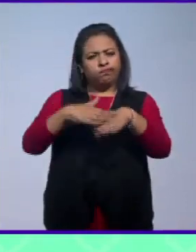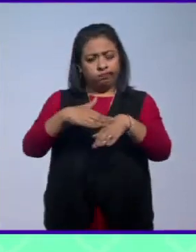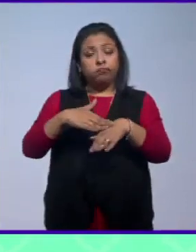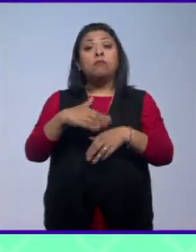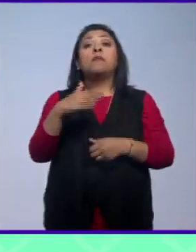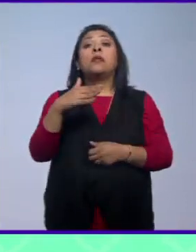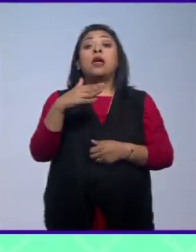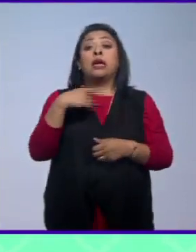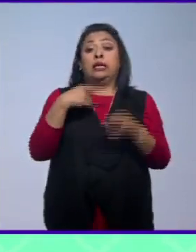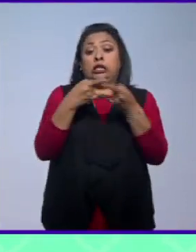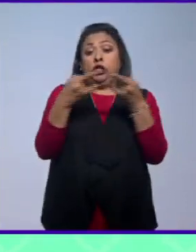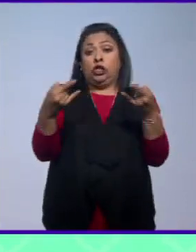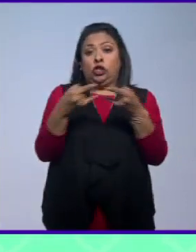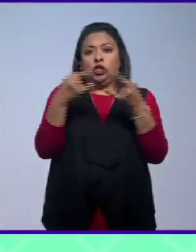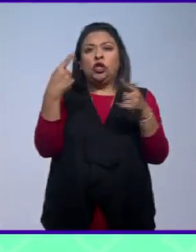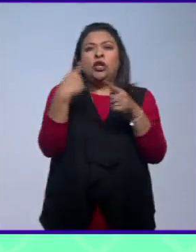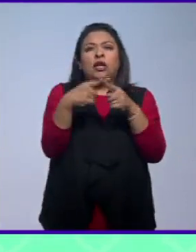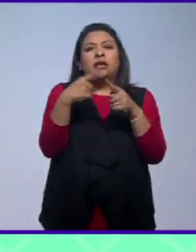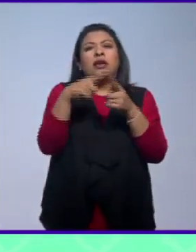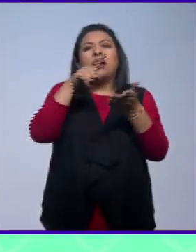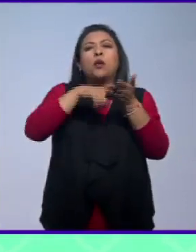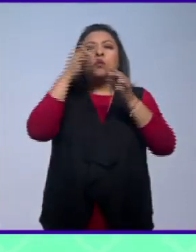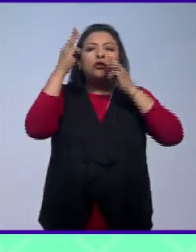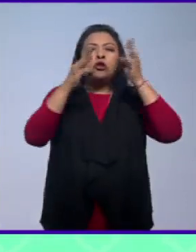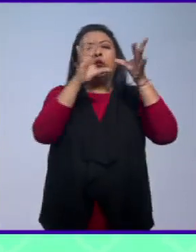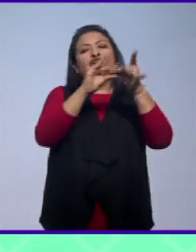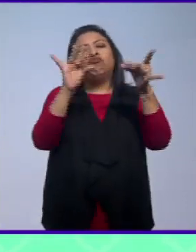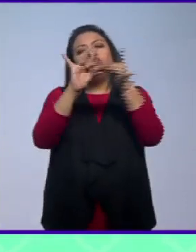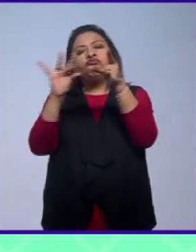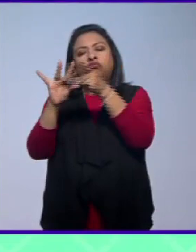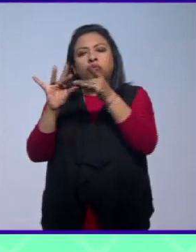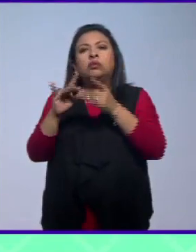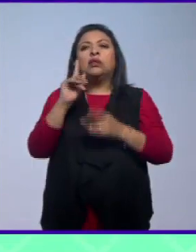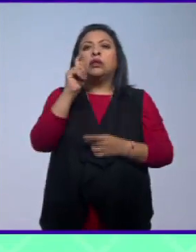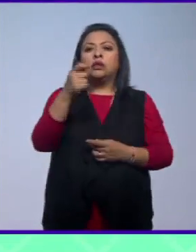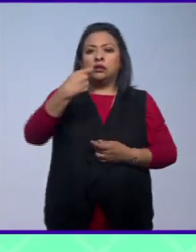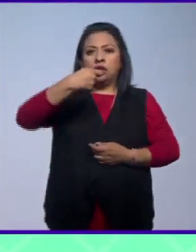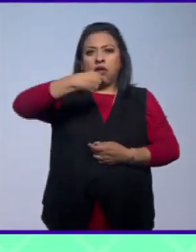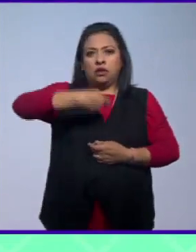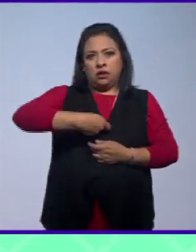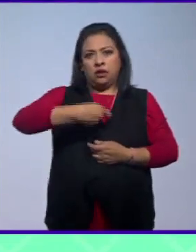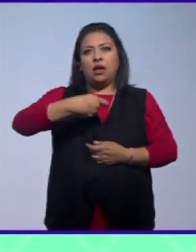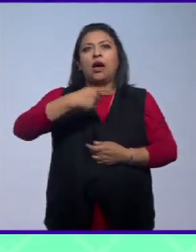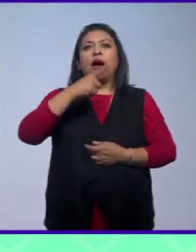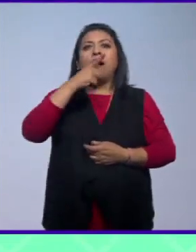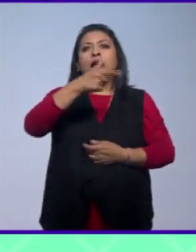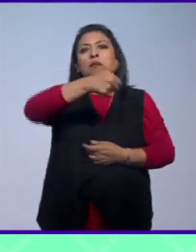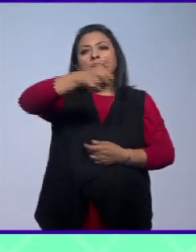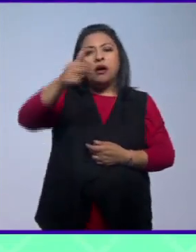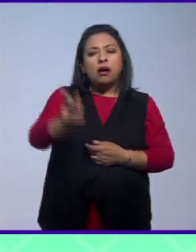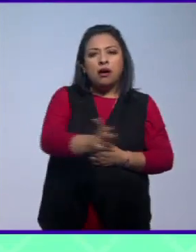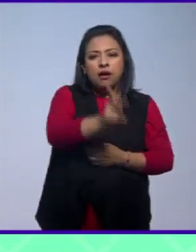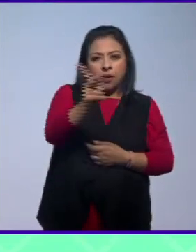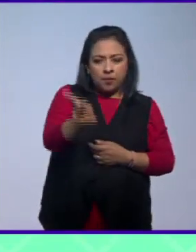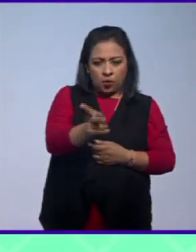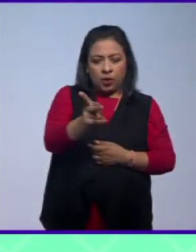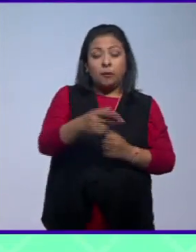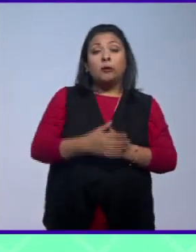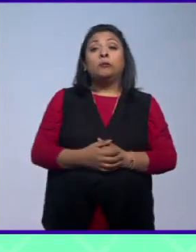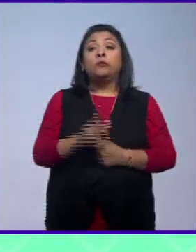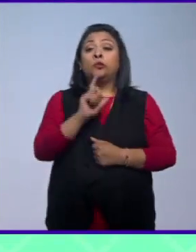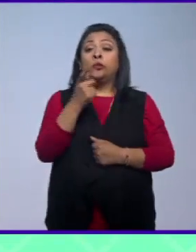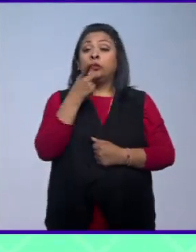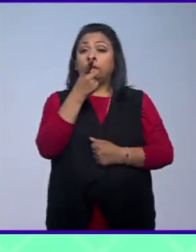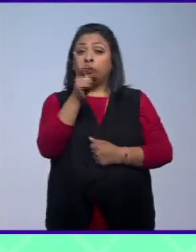La historia contada por los museos nos habla de la identidad y el alma de cada pueblo. Al